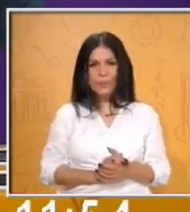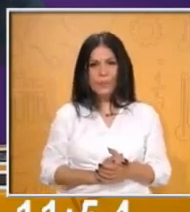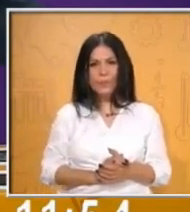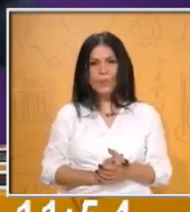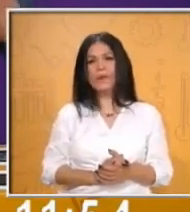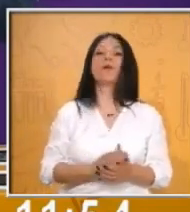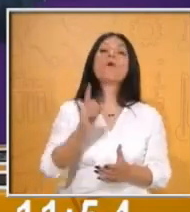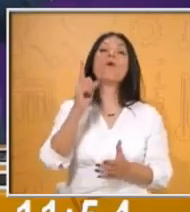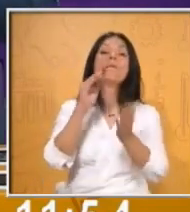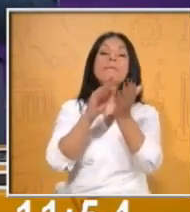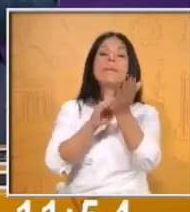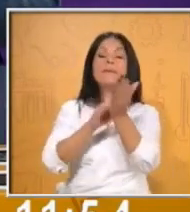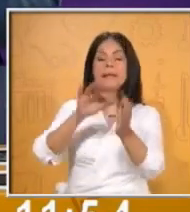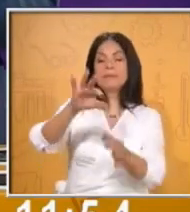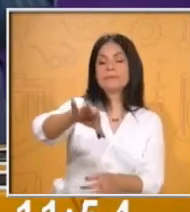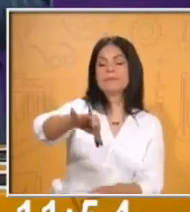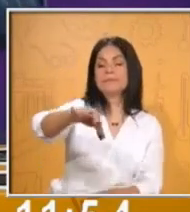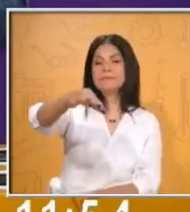tomamos un papelito.